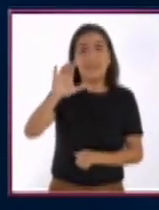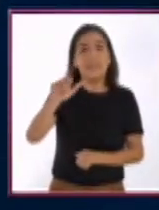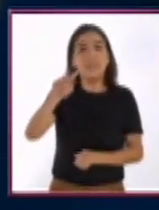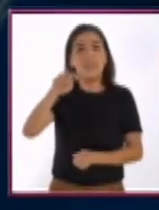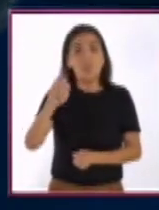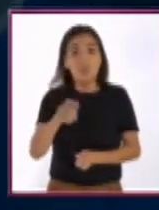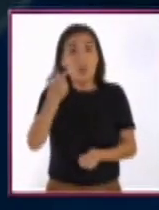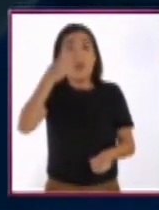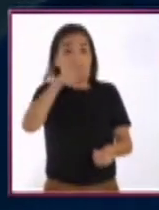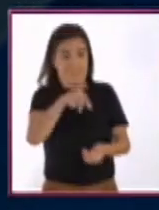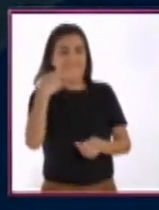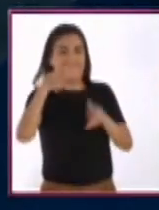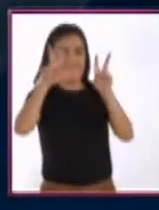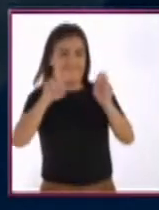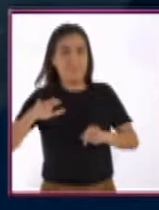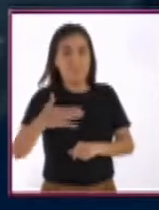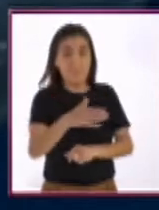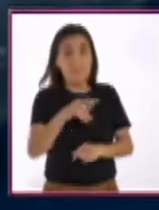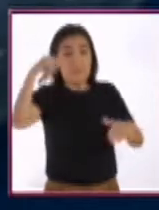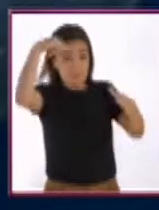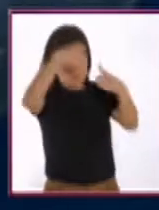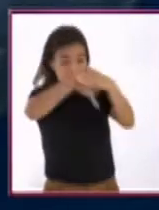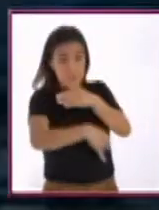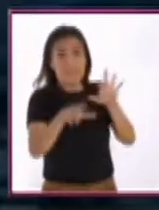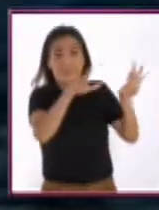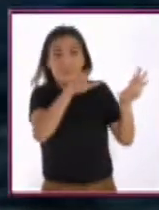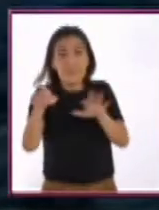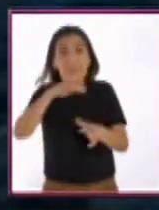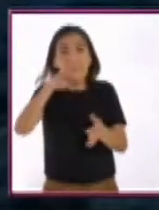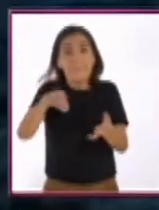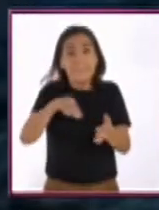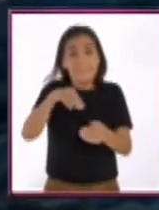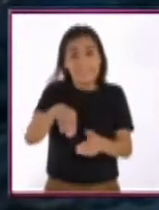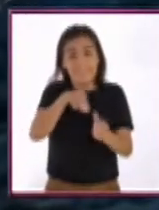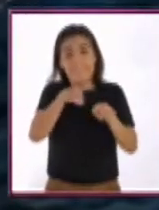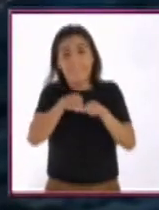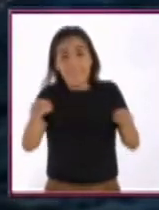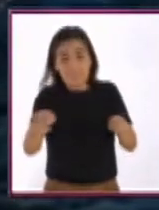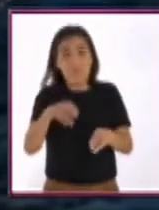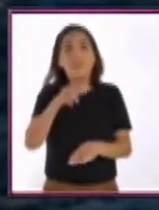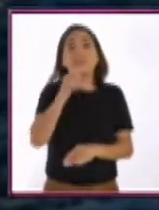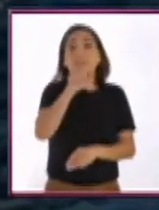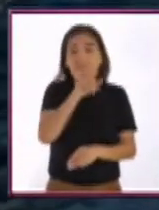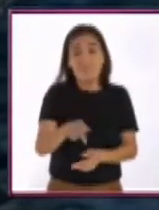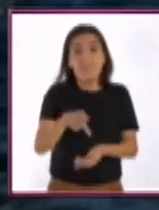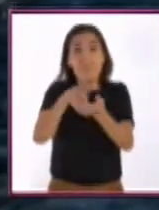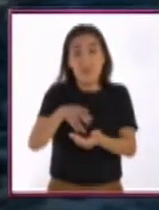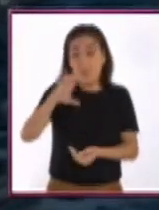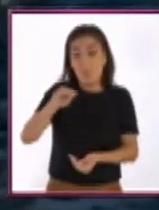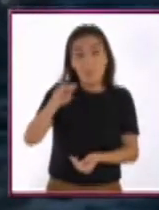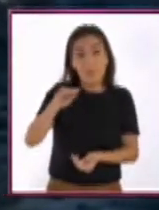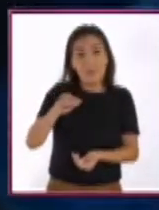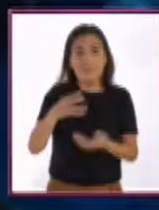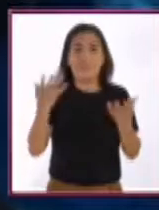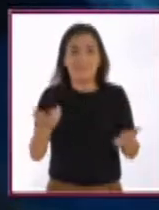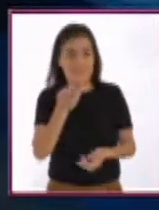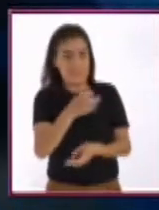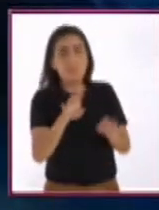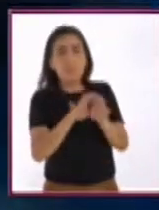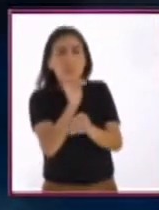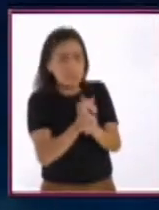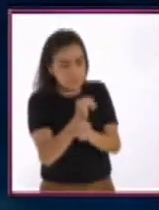celacanto vive a profundidades de hasta 700 metros. Llegan a medir más de 2 metros de largo y pesar hasta 90 kilos.